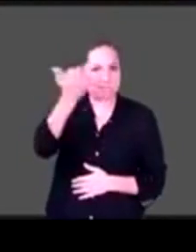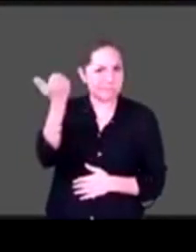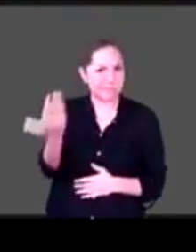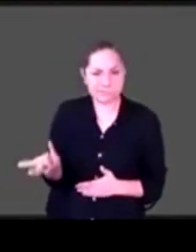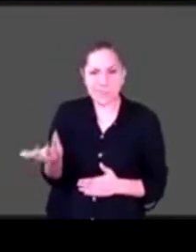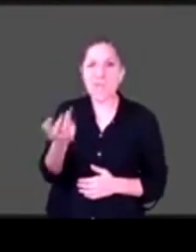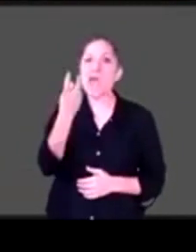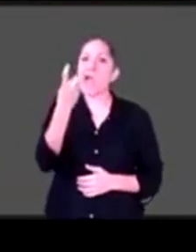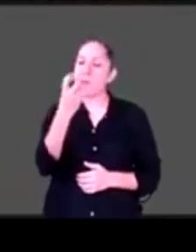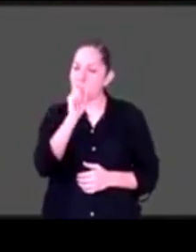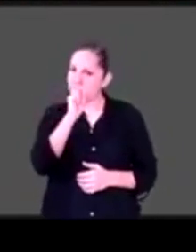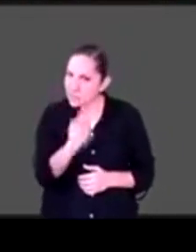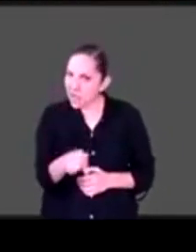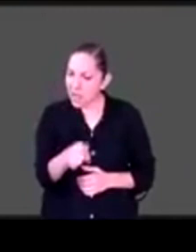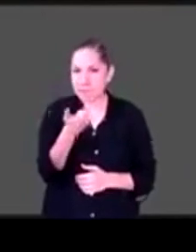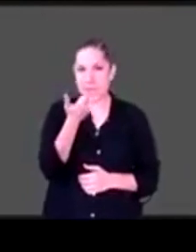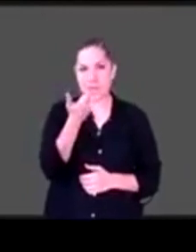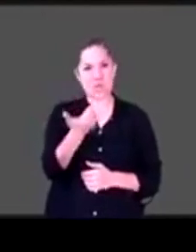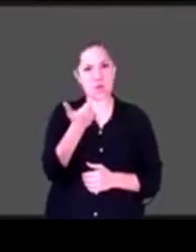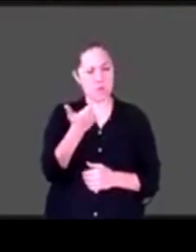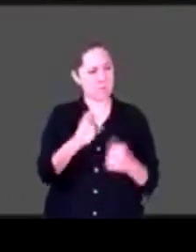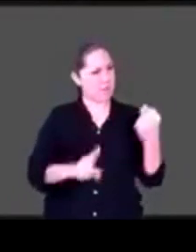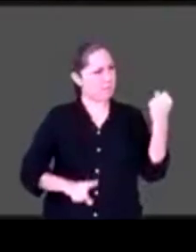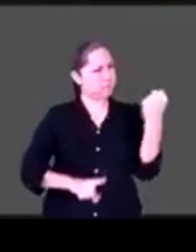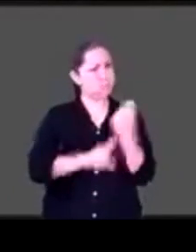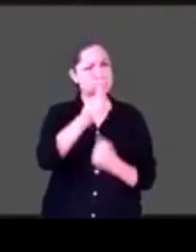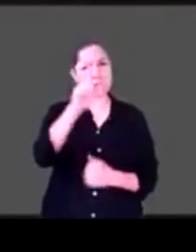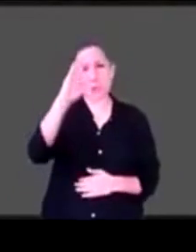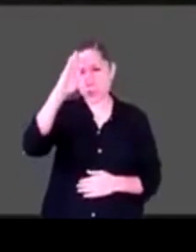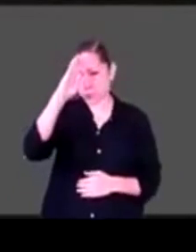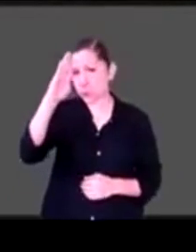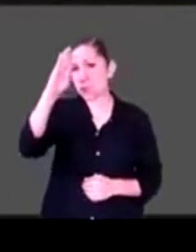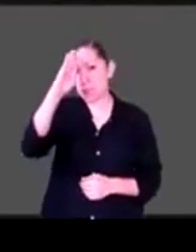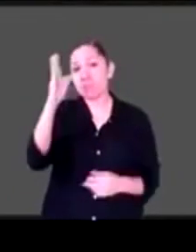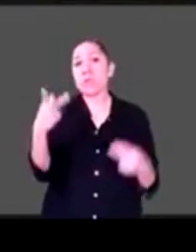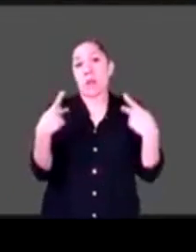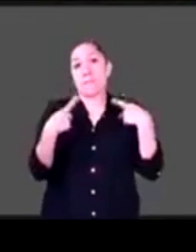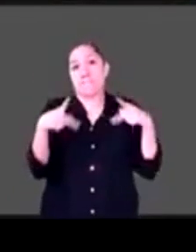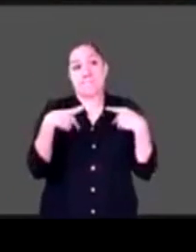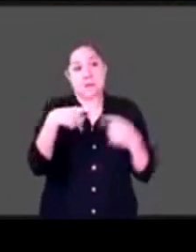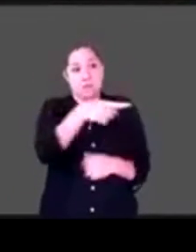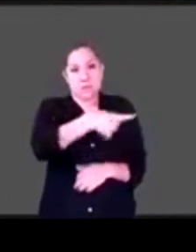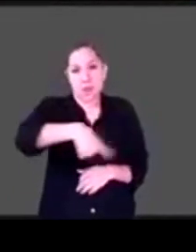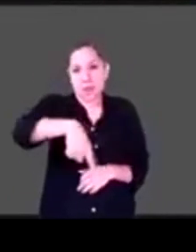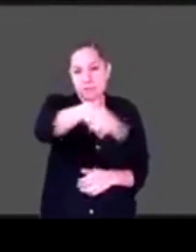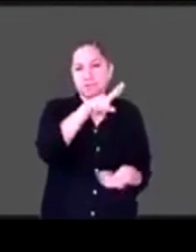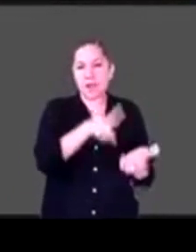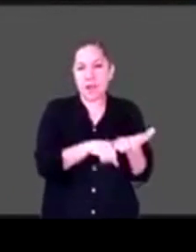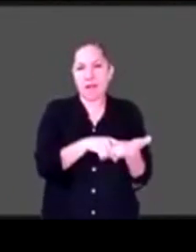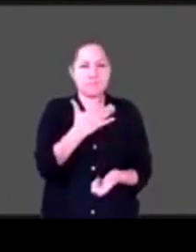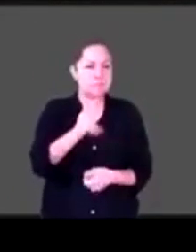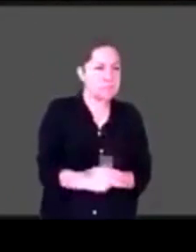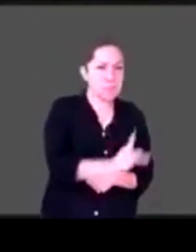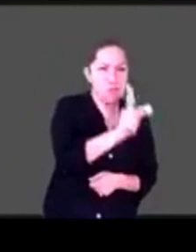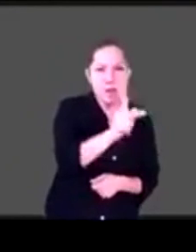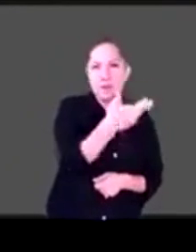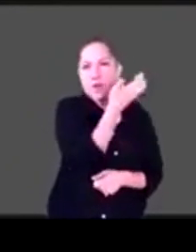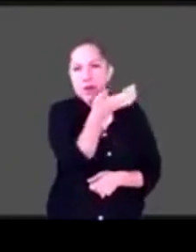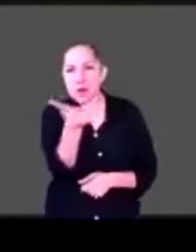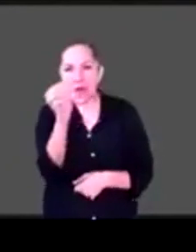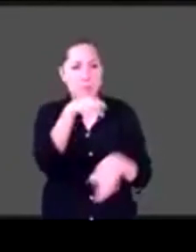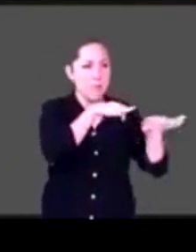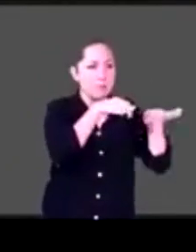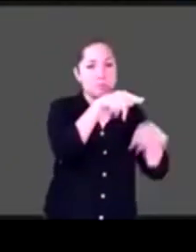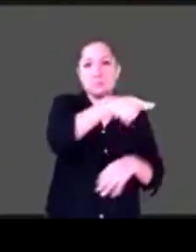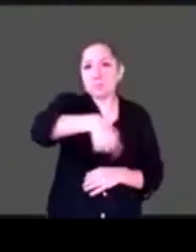tremendamente afectada, porque obviamente la población campesina rural vende sus productos, sale a trabajar,